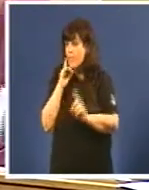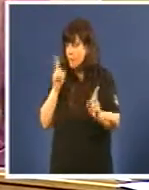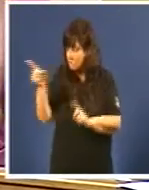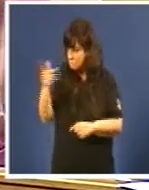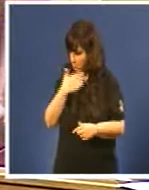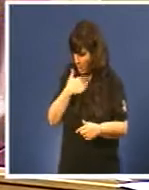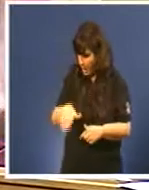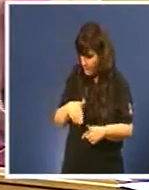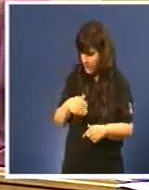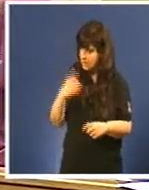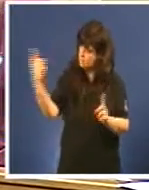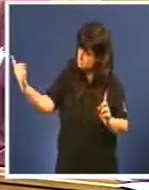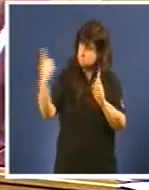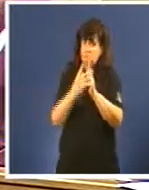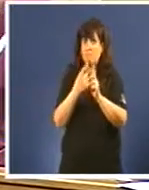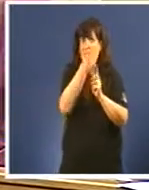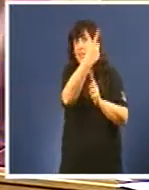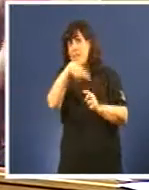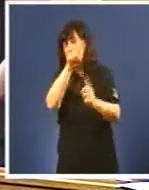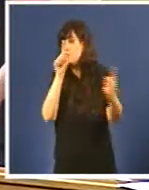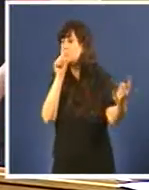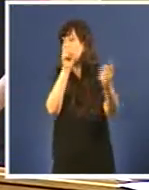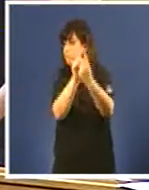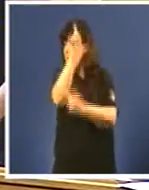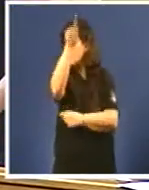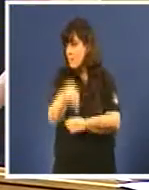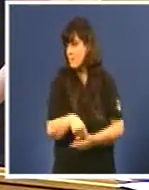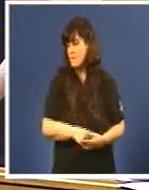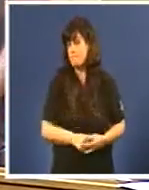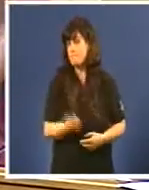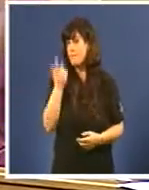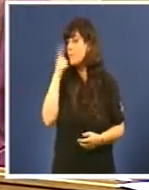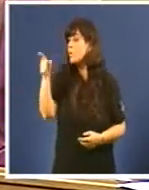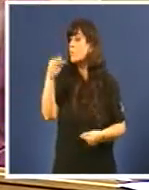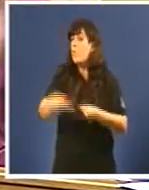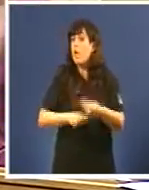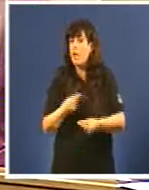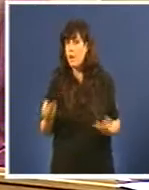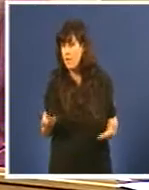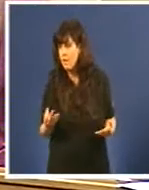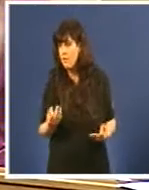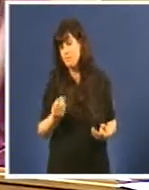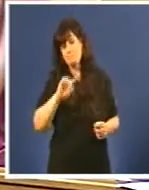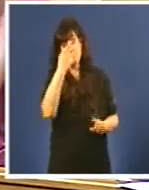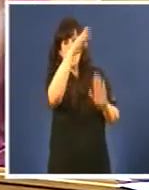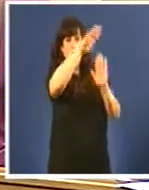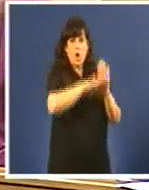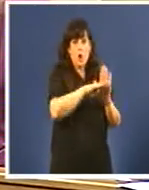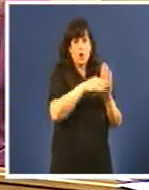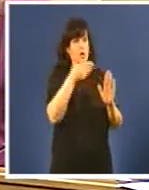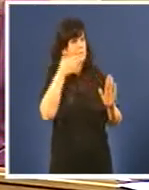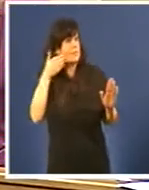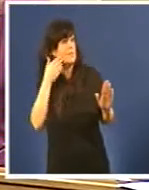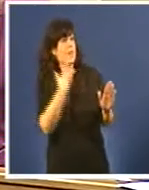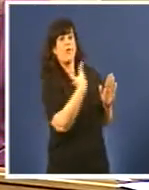cara a cara, a ver quen critica a quen. Claro, o seu modelo é negarlle as condiciós, negarlle dignidade, negarlle un